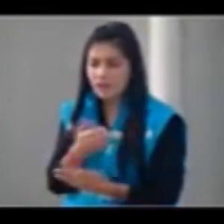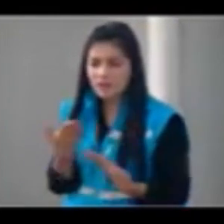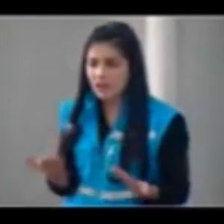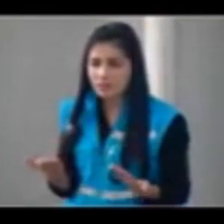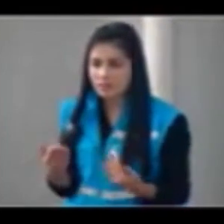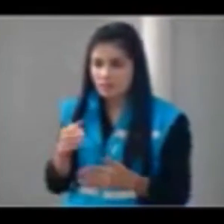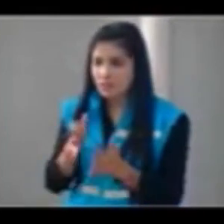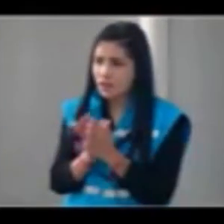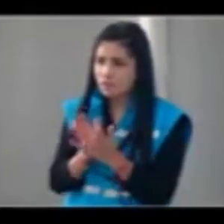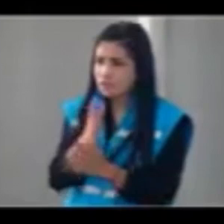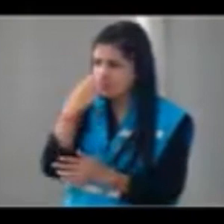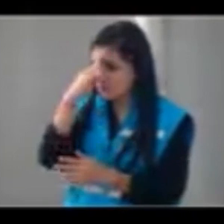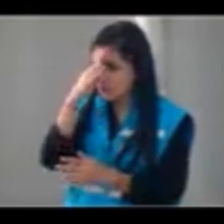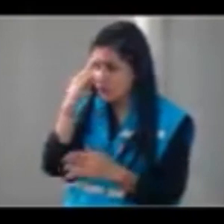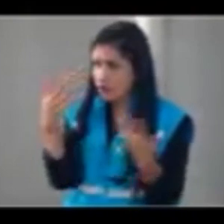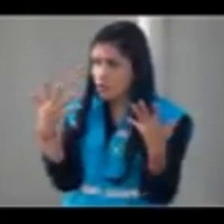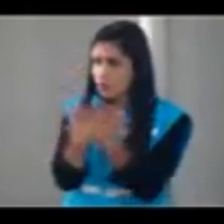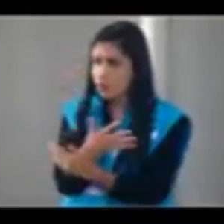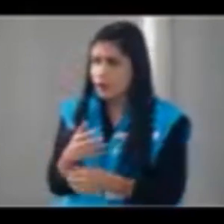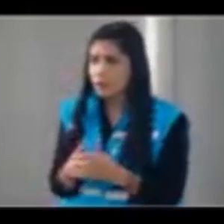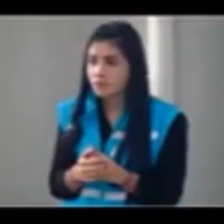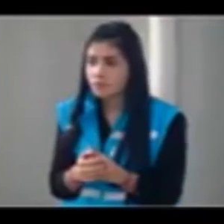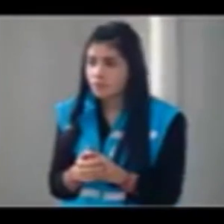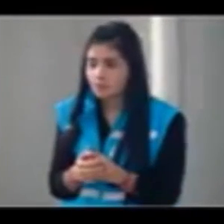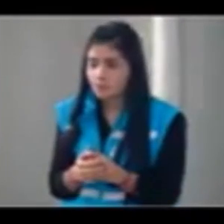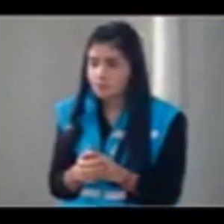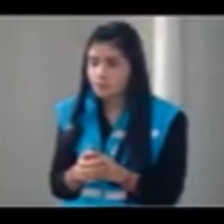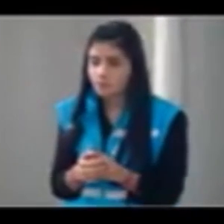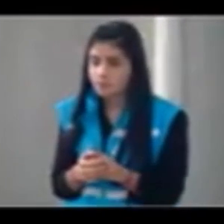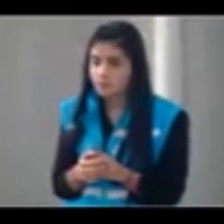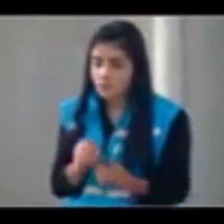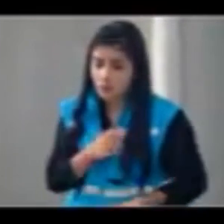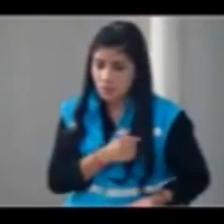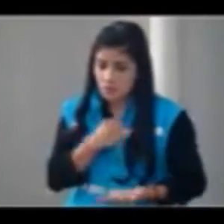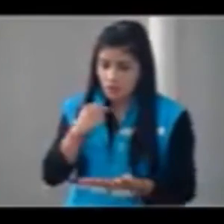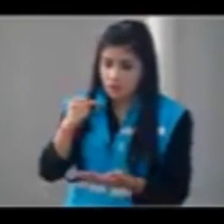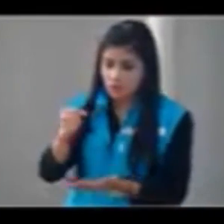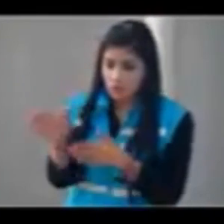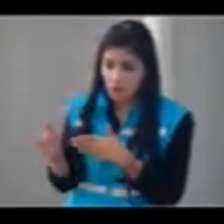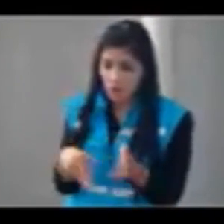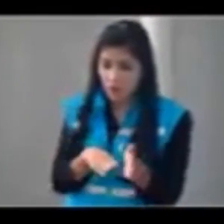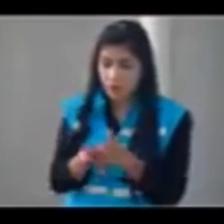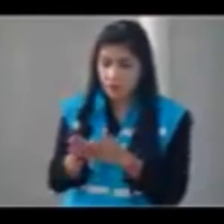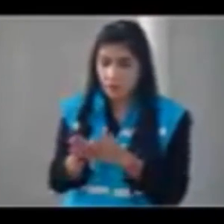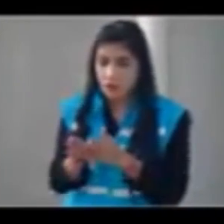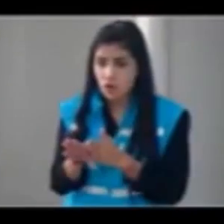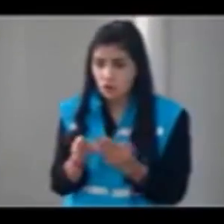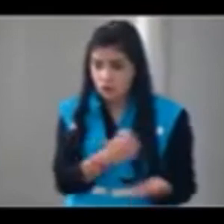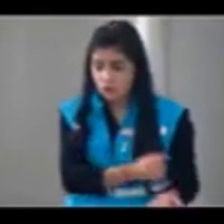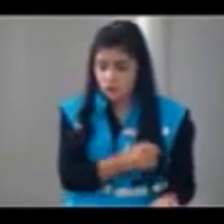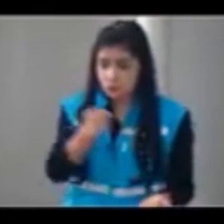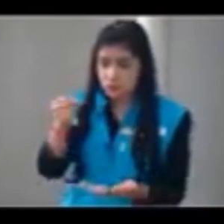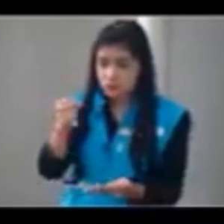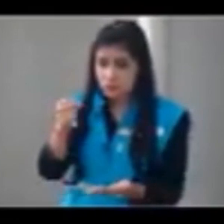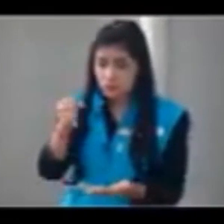en términos de plata el plan plurianual de inversión del plan de desarrollo futuro aumentó con respecto a la administración anterior en un 143